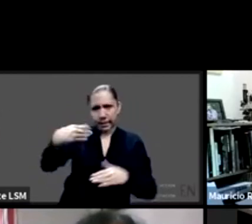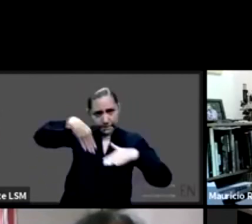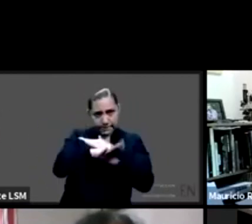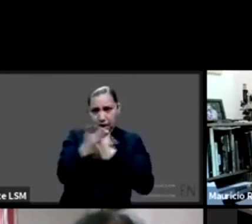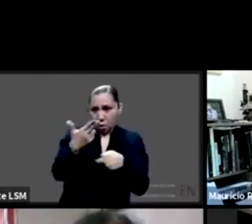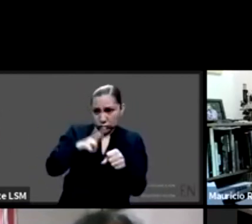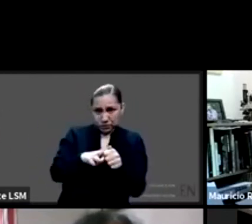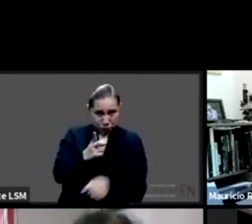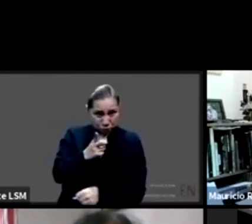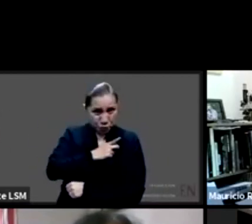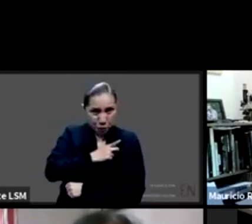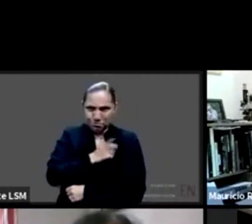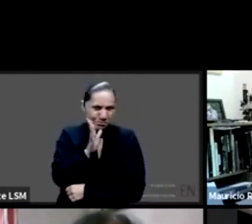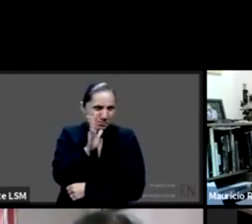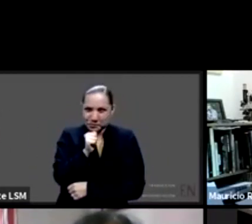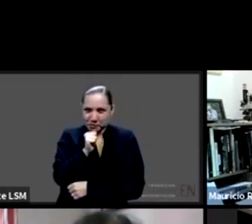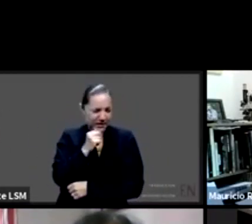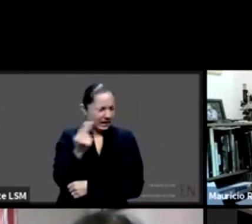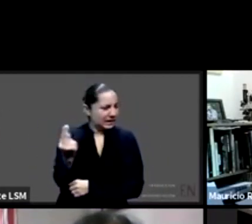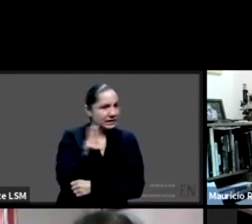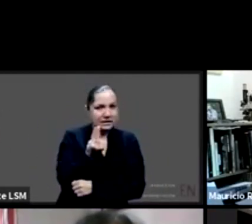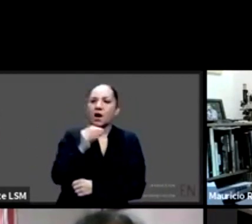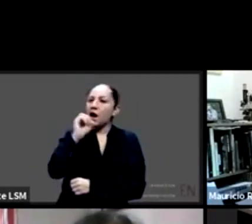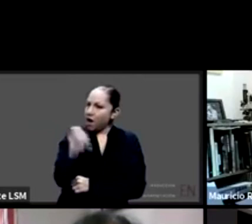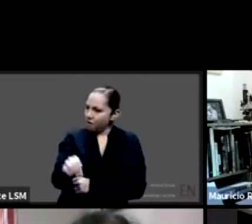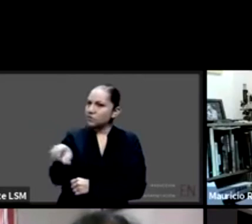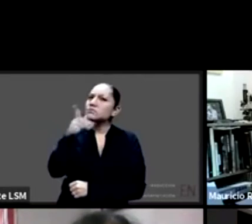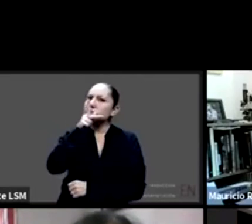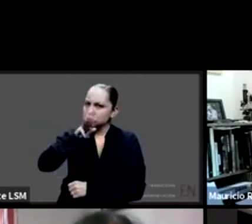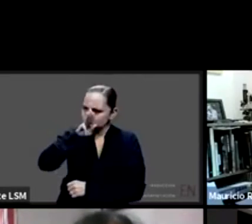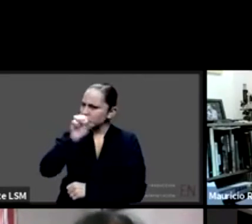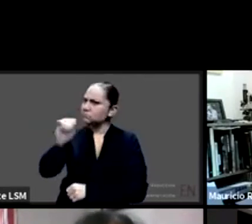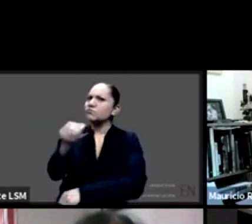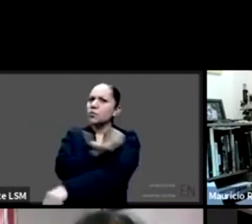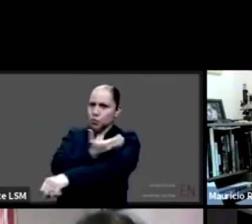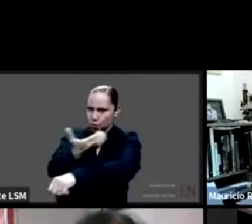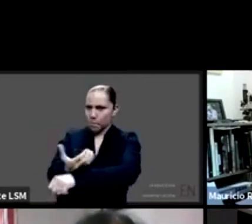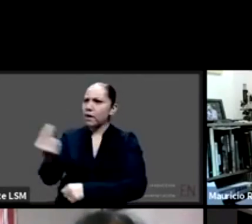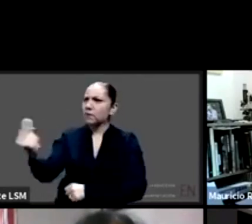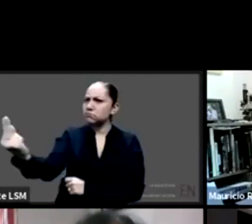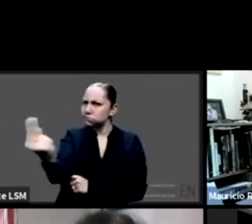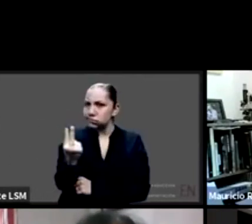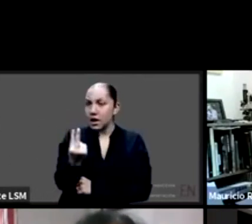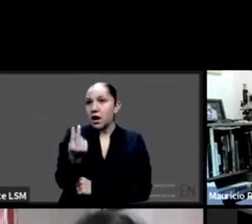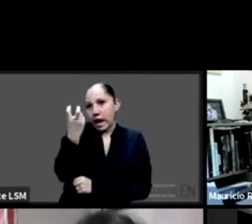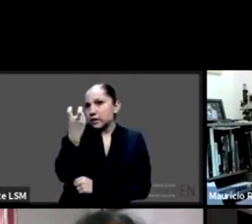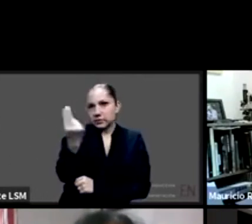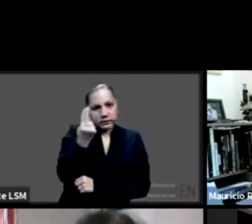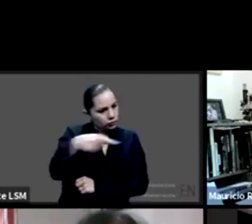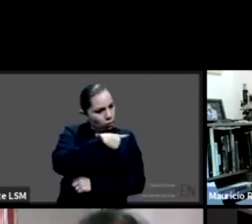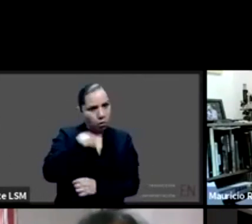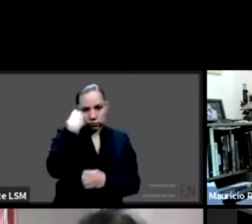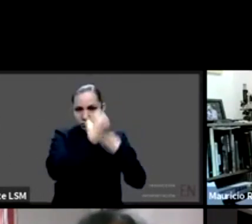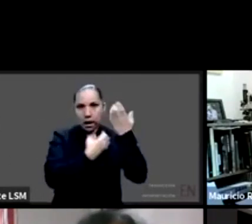padres me parece algo que hay que revisar a profundidad para que no suceda no vuelva a suceder y y